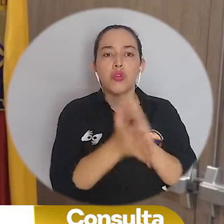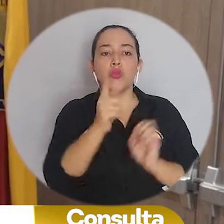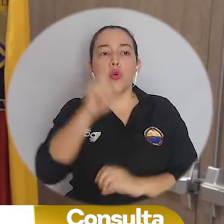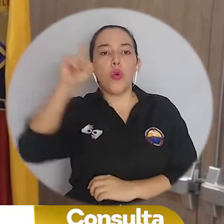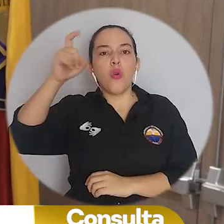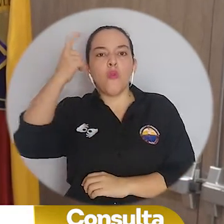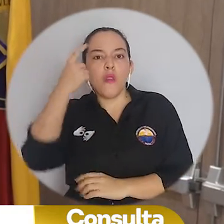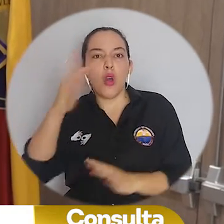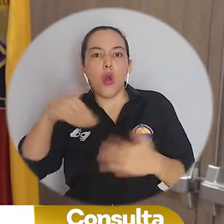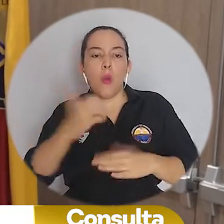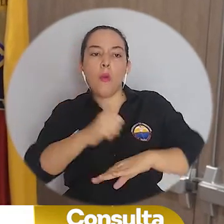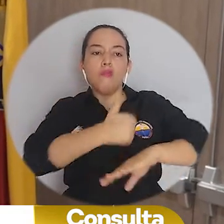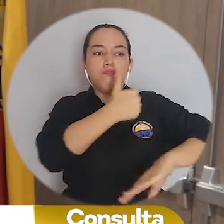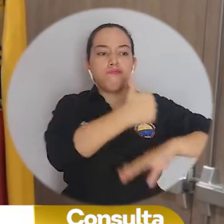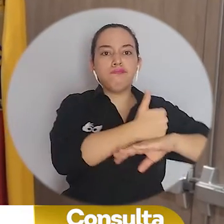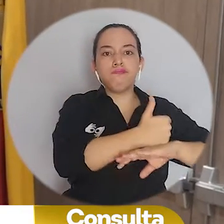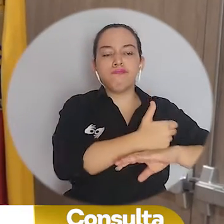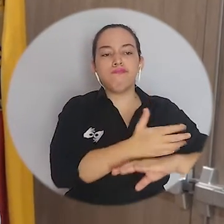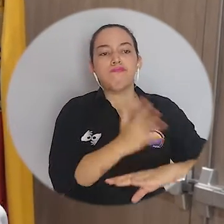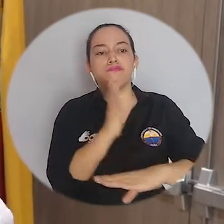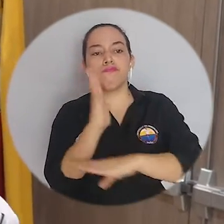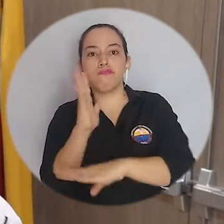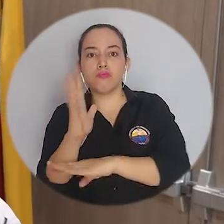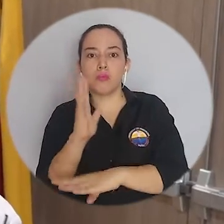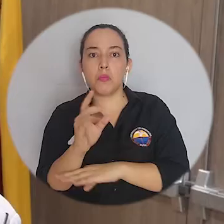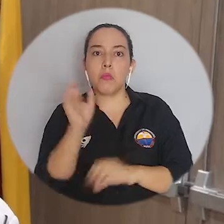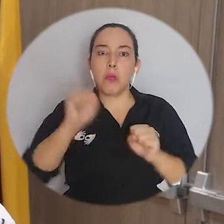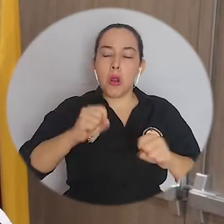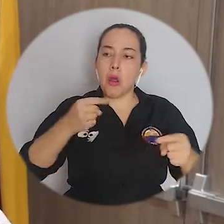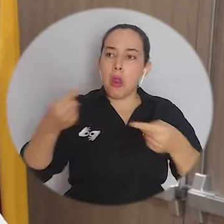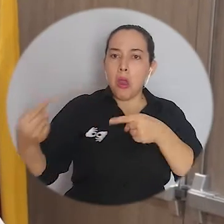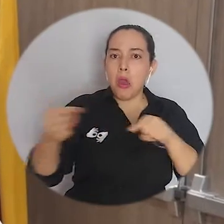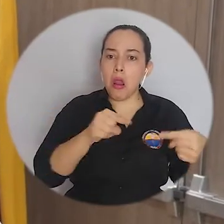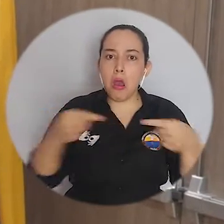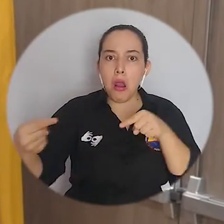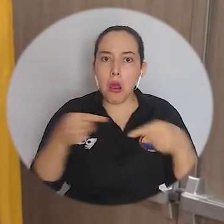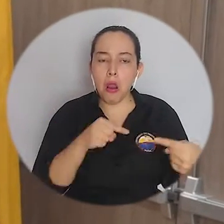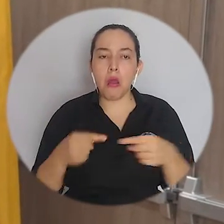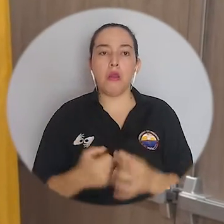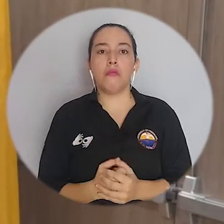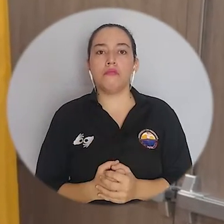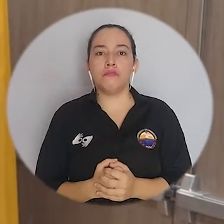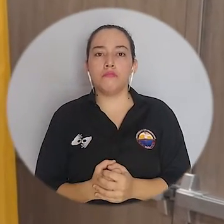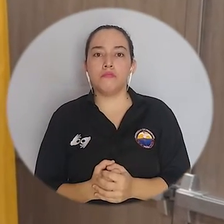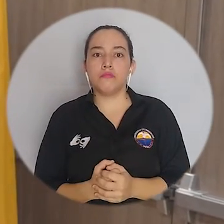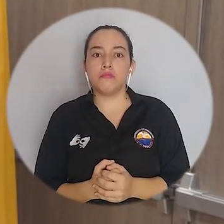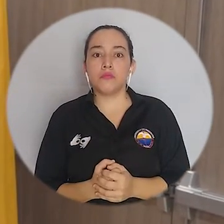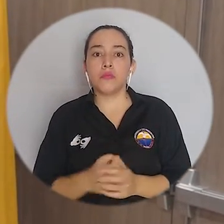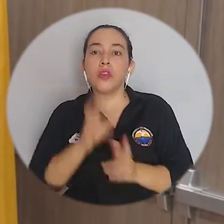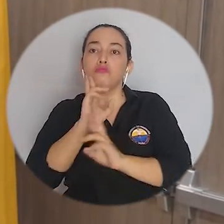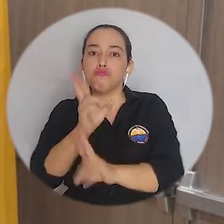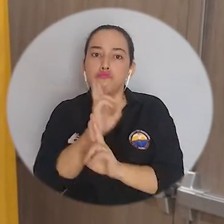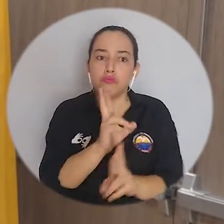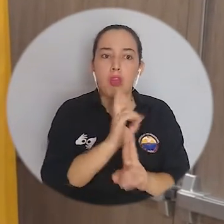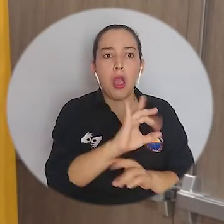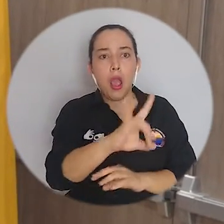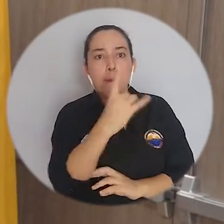propuestas de gobierno y así mismo pudieron debatir, tuvieron en los foros espacios donde pudieron